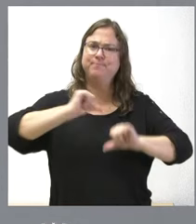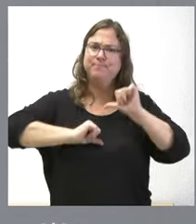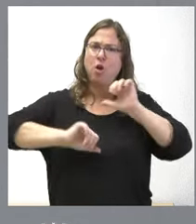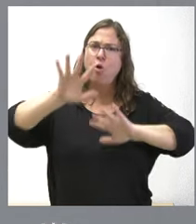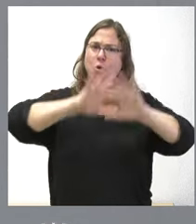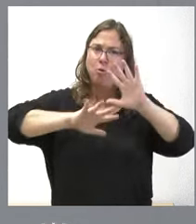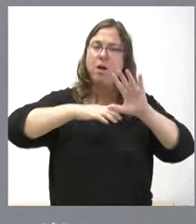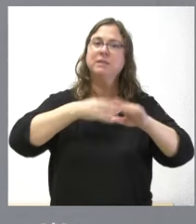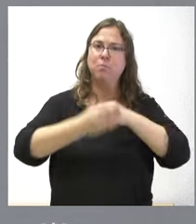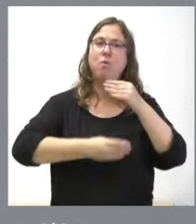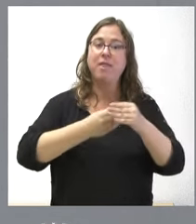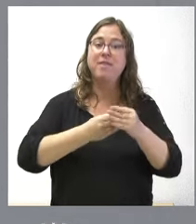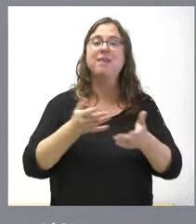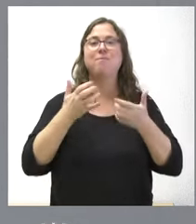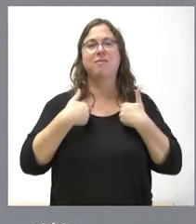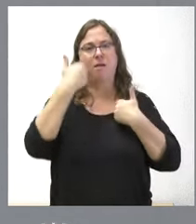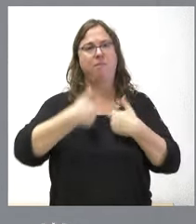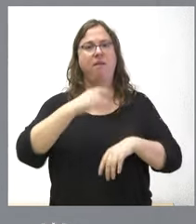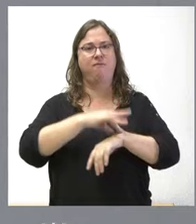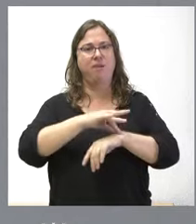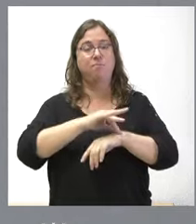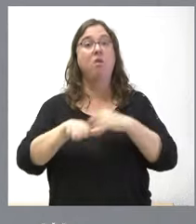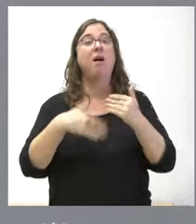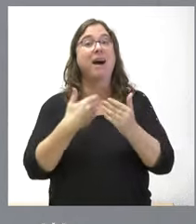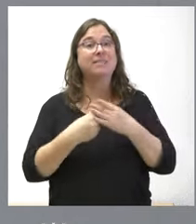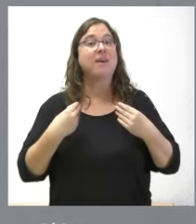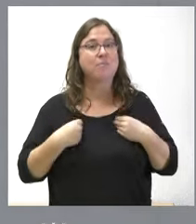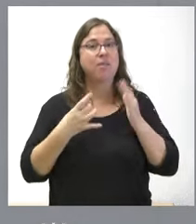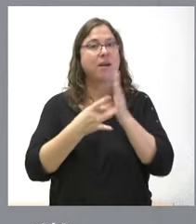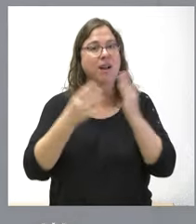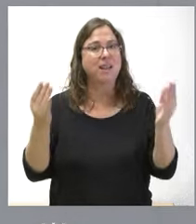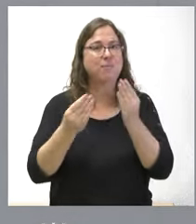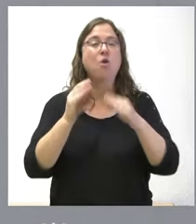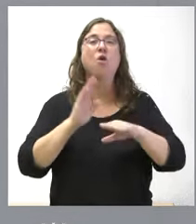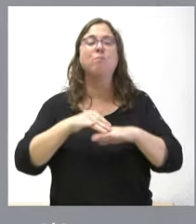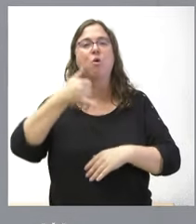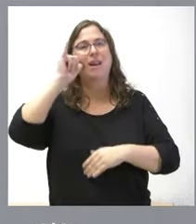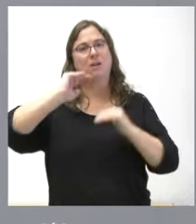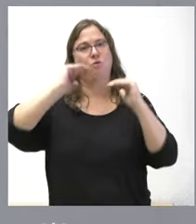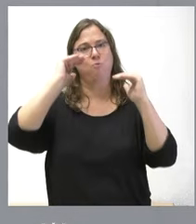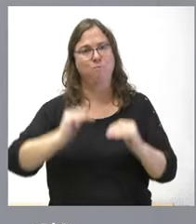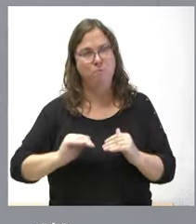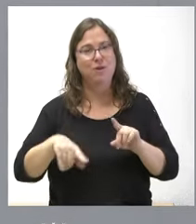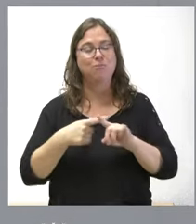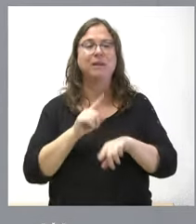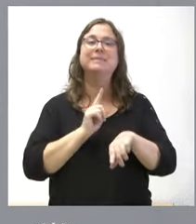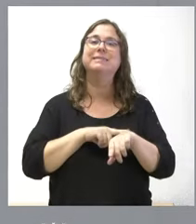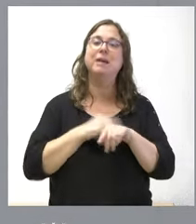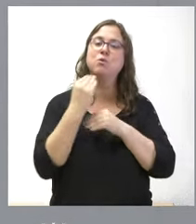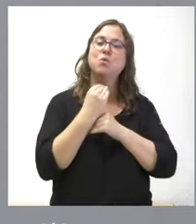y que repercutan en mayores beneficios para el paciente, incluido su calidad de vida, evitando riesgos y mejorando la recuperación.